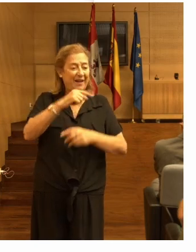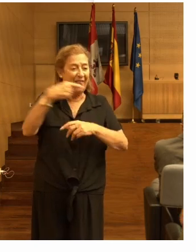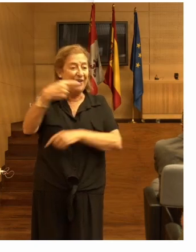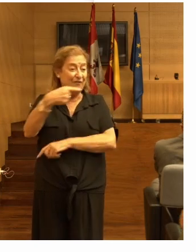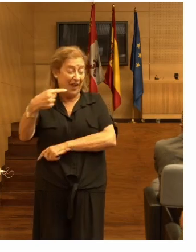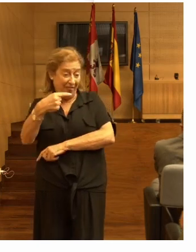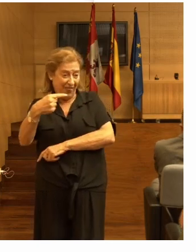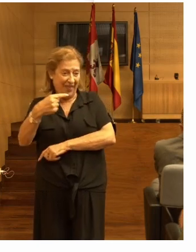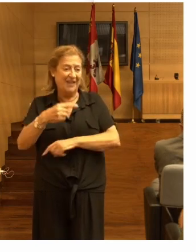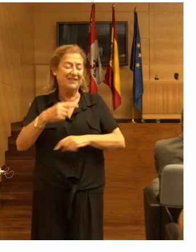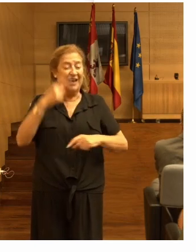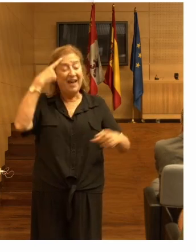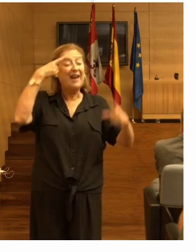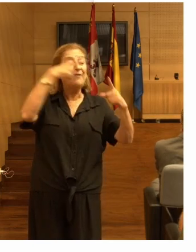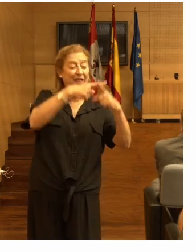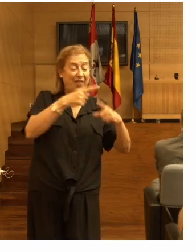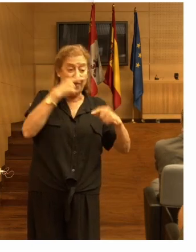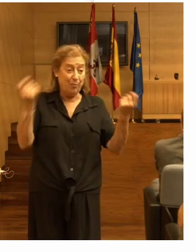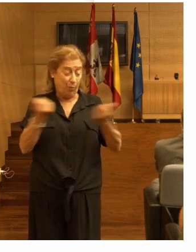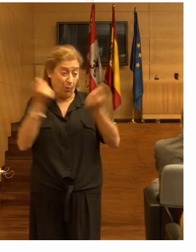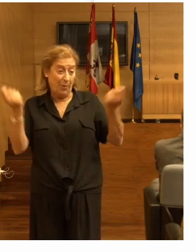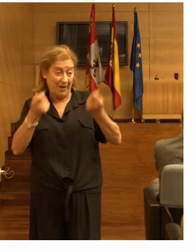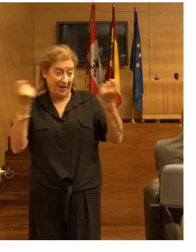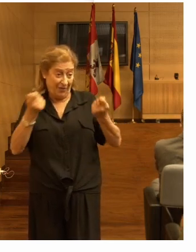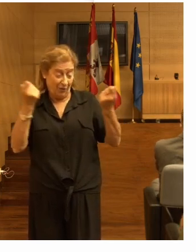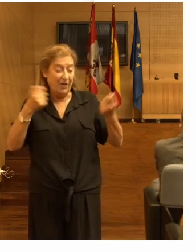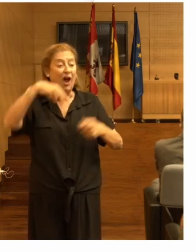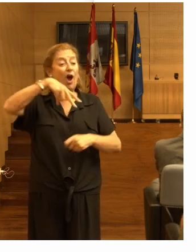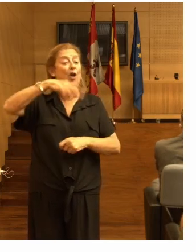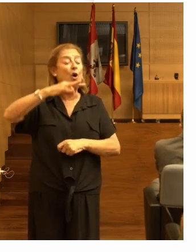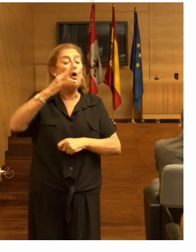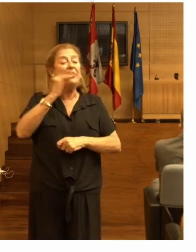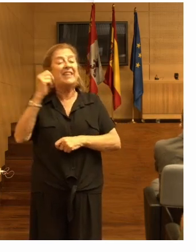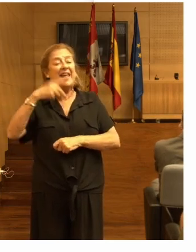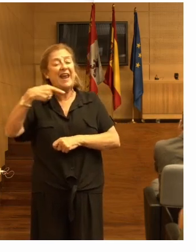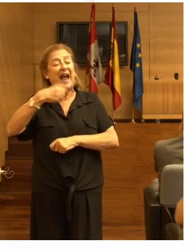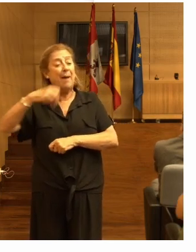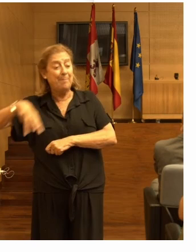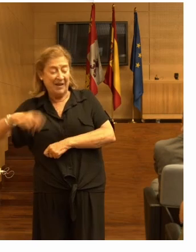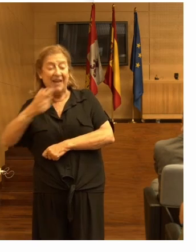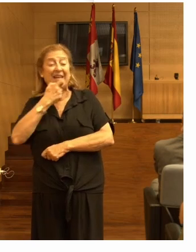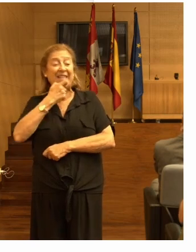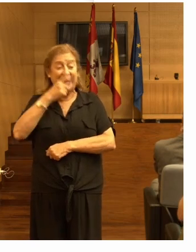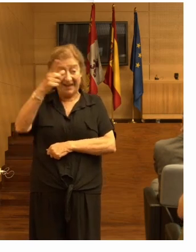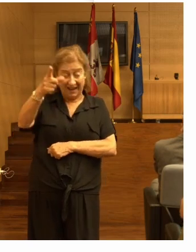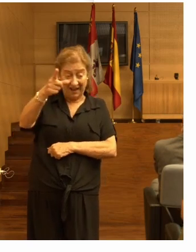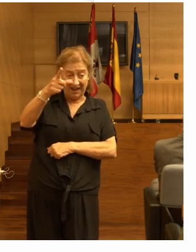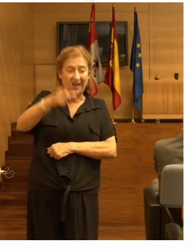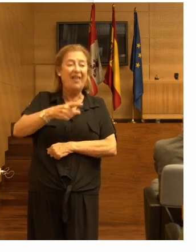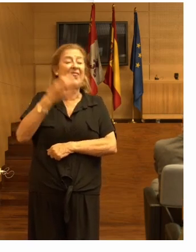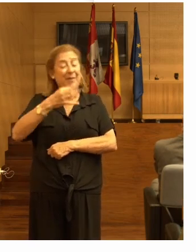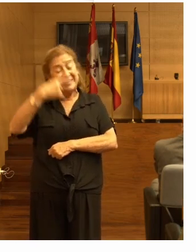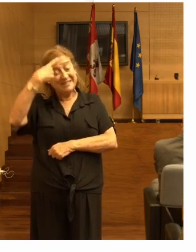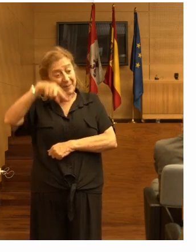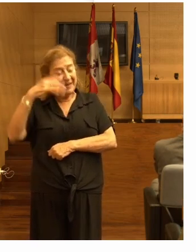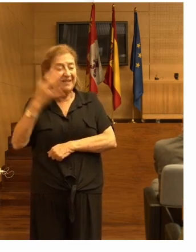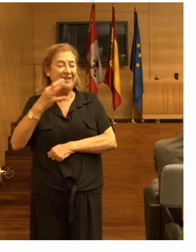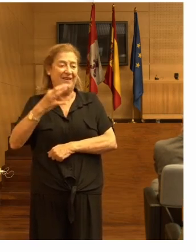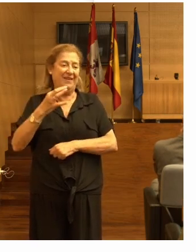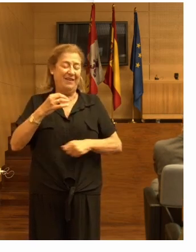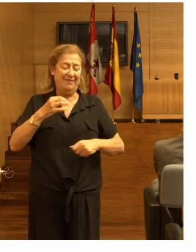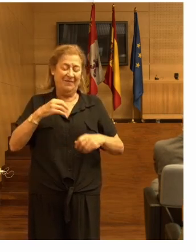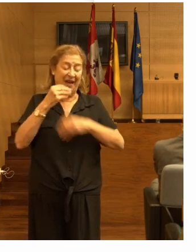referencia son las publicaciones de Nottingham, de Inglaterra. Nos dicen que tenemos que tener en cuenta las